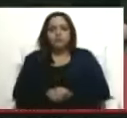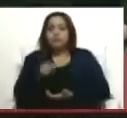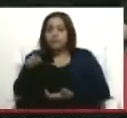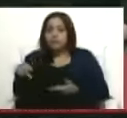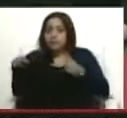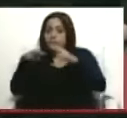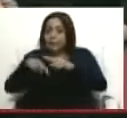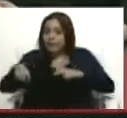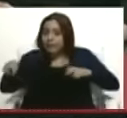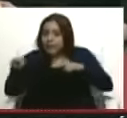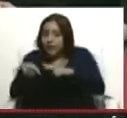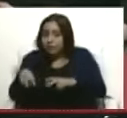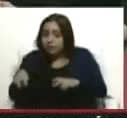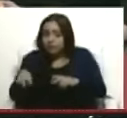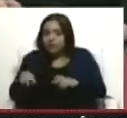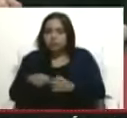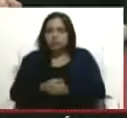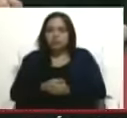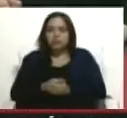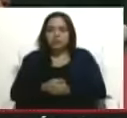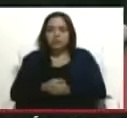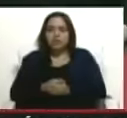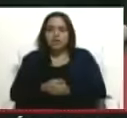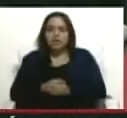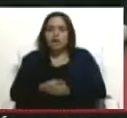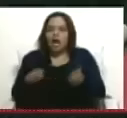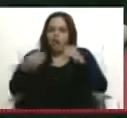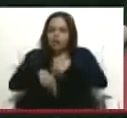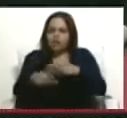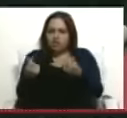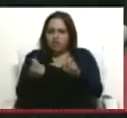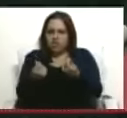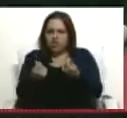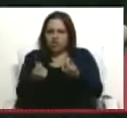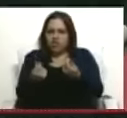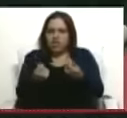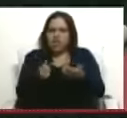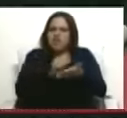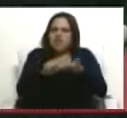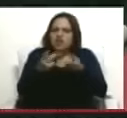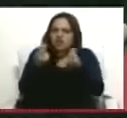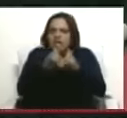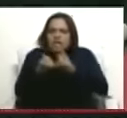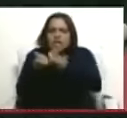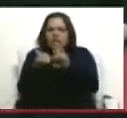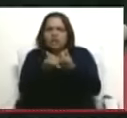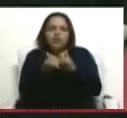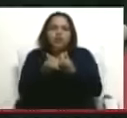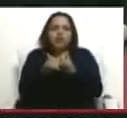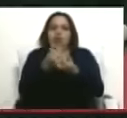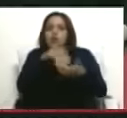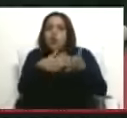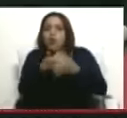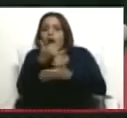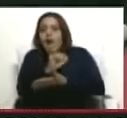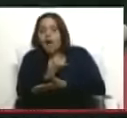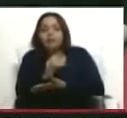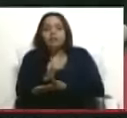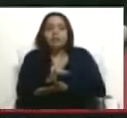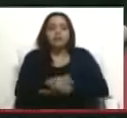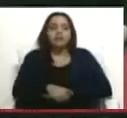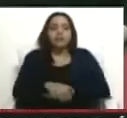la trama financiera de lavado de dinero de toda esa gente, y estaban vinculados los familiares.